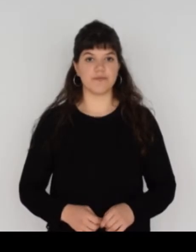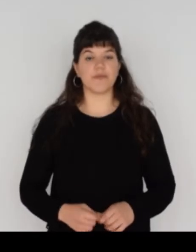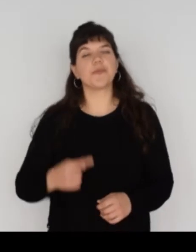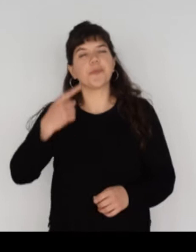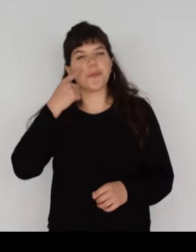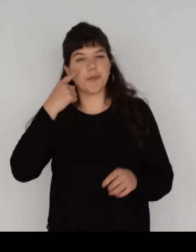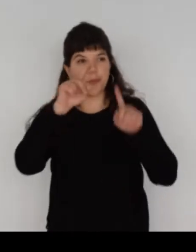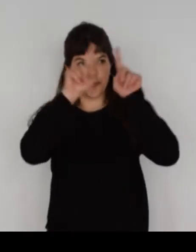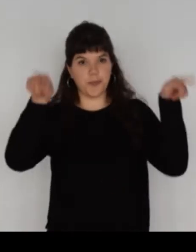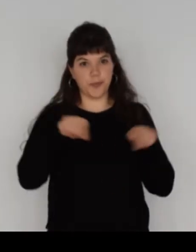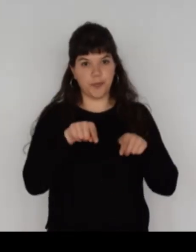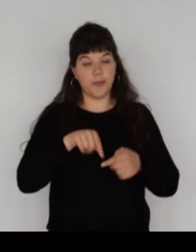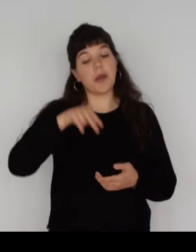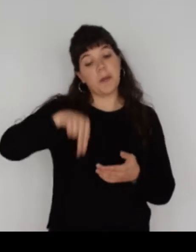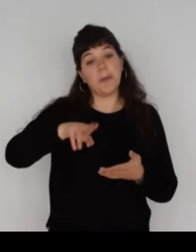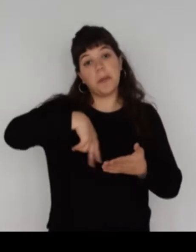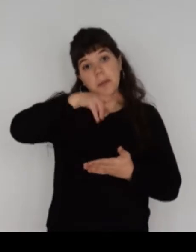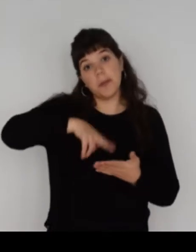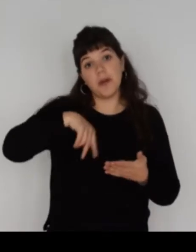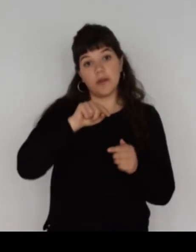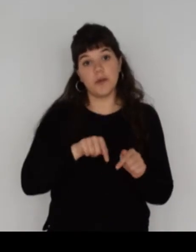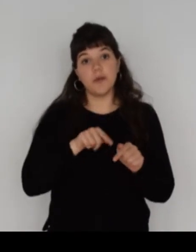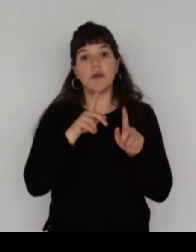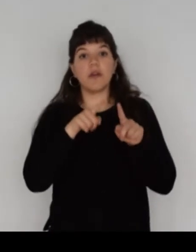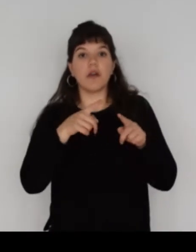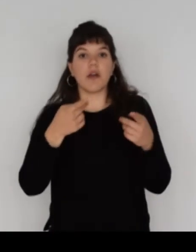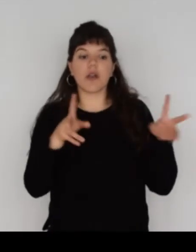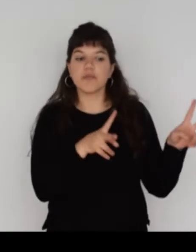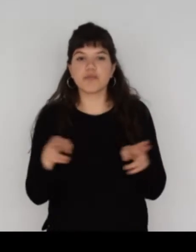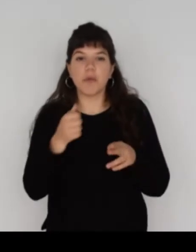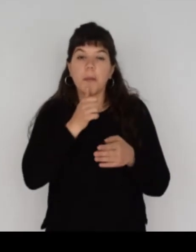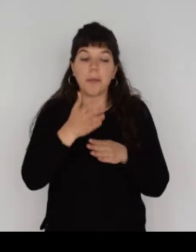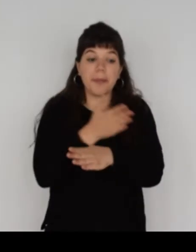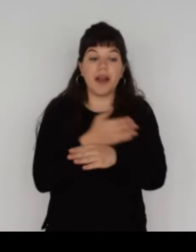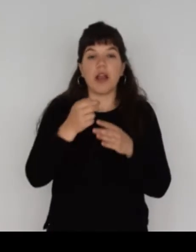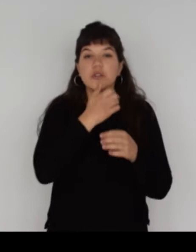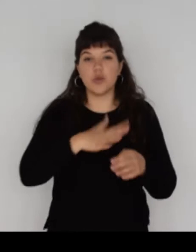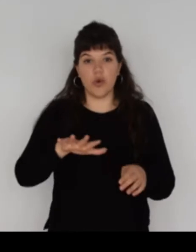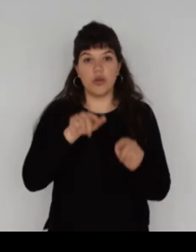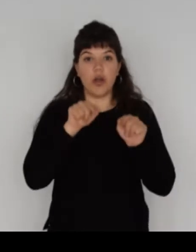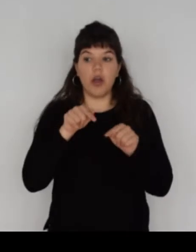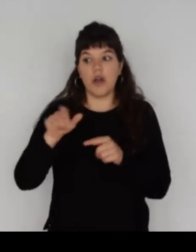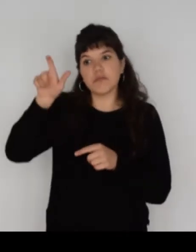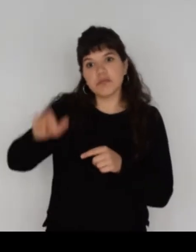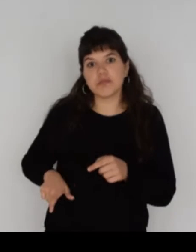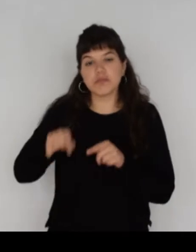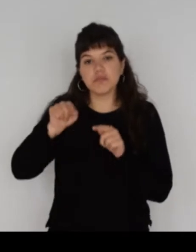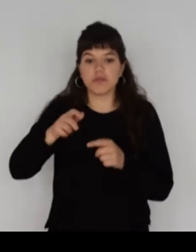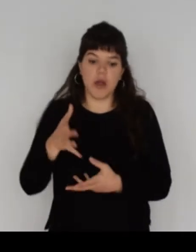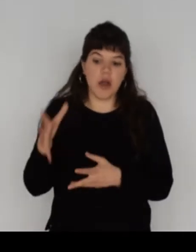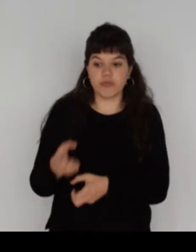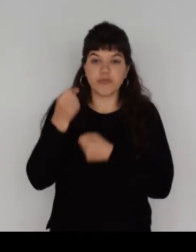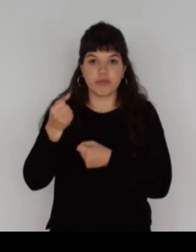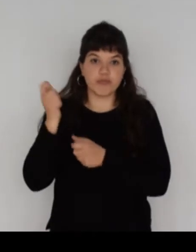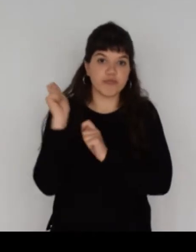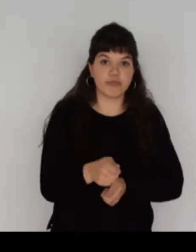Vigilancia. Pintura al óleo sobre cartón. Escena de la prehistoria. Un troglodita sostiene un hacha junto a un ciervo que